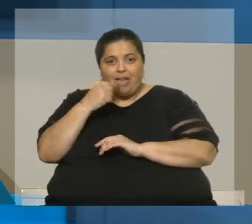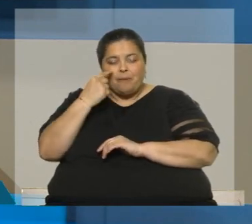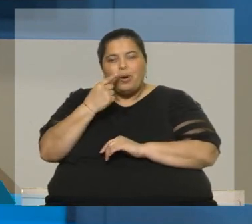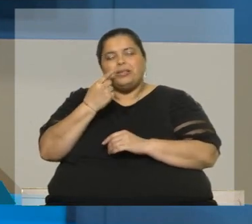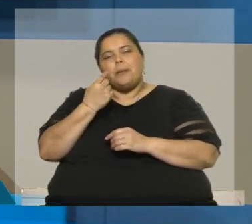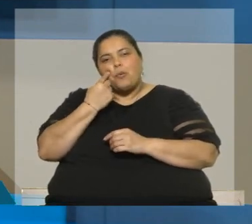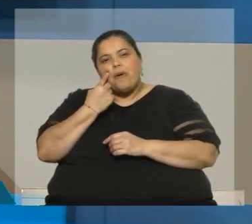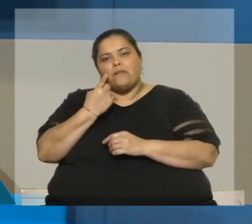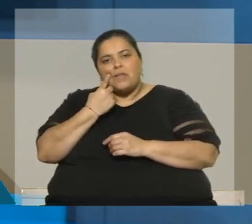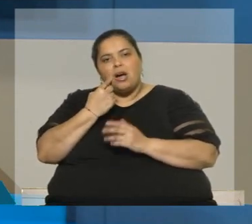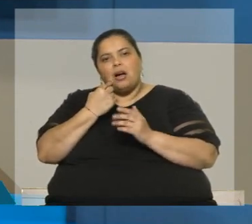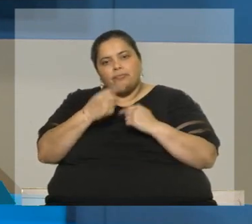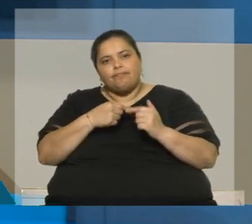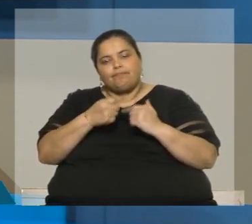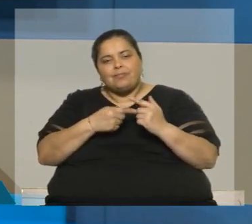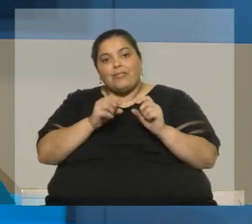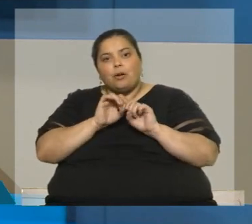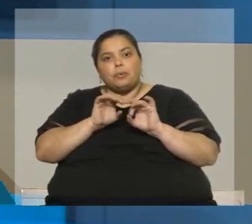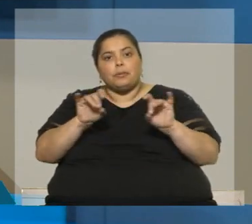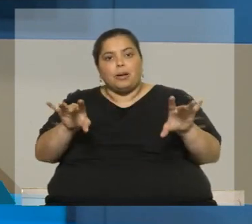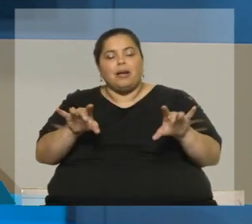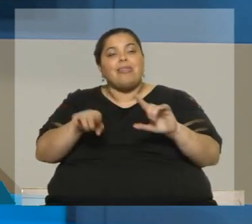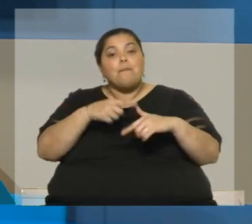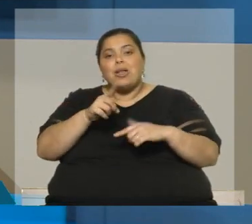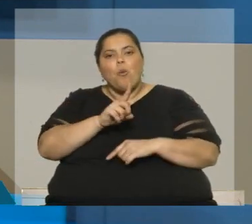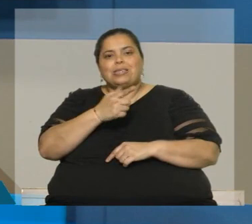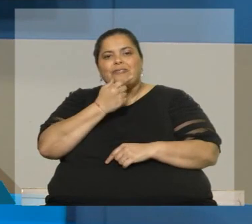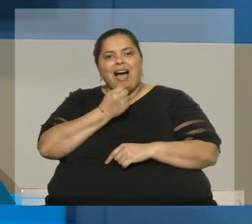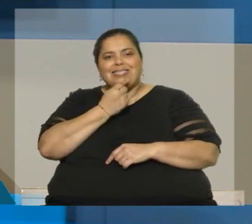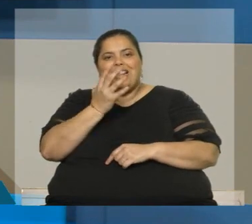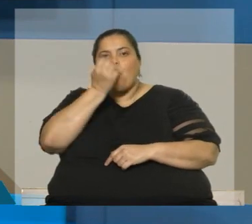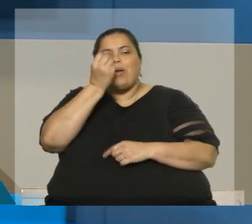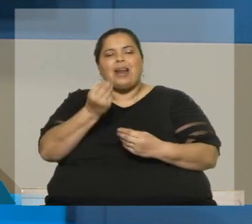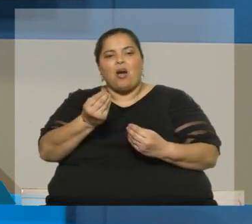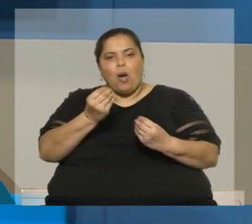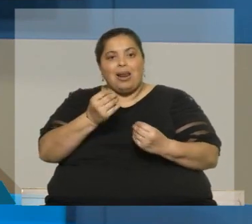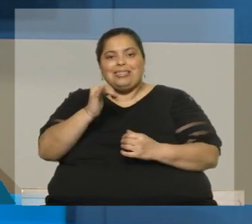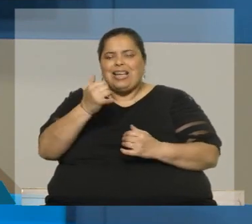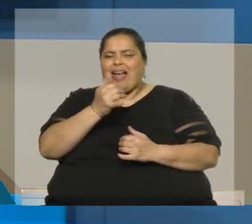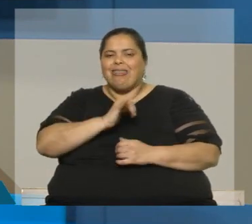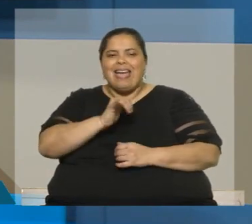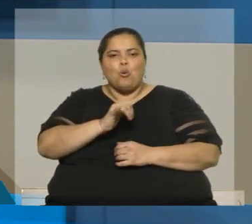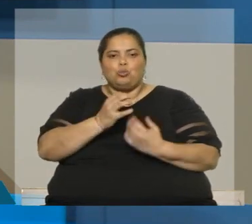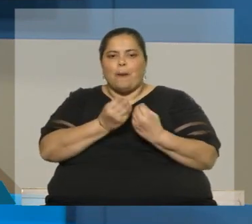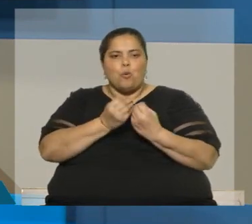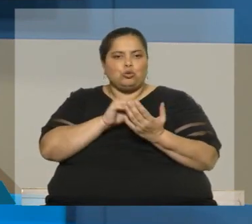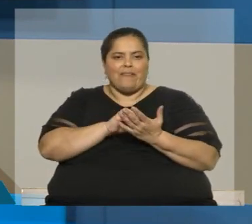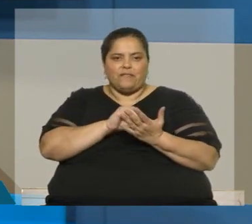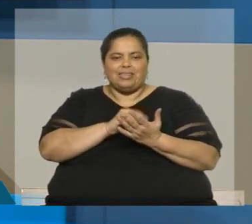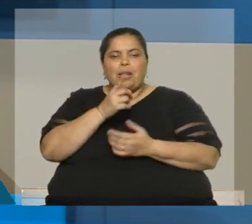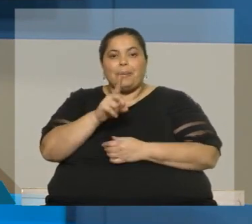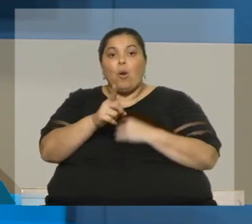las infectaciones, no es tan evidente, no es tan fácil. Ya ha habido muchas denuncias de posibles